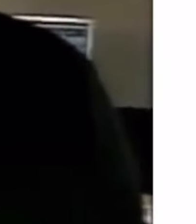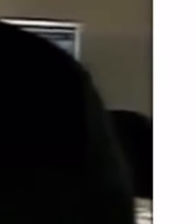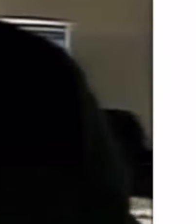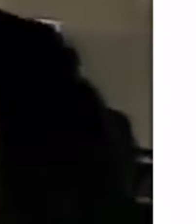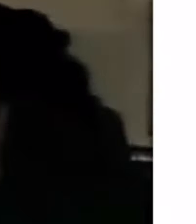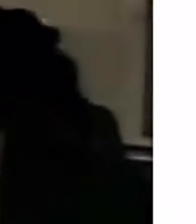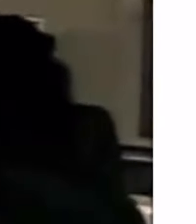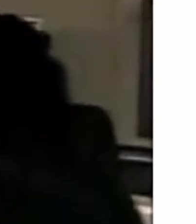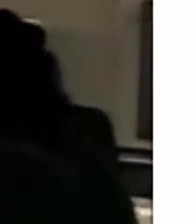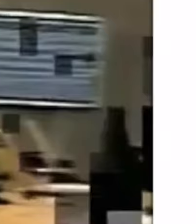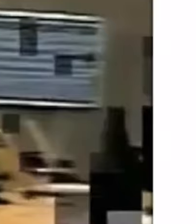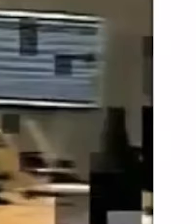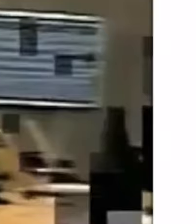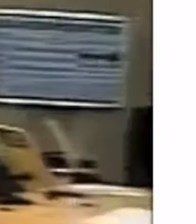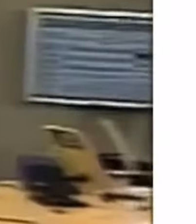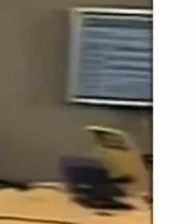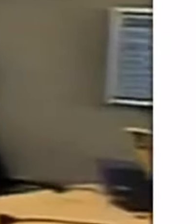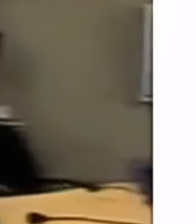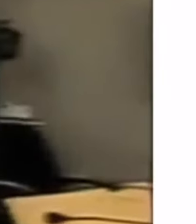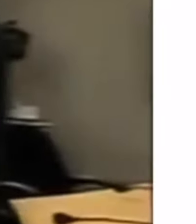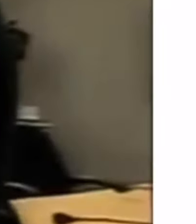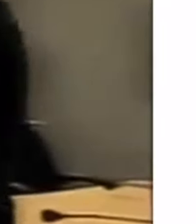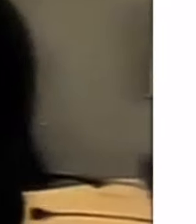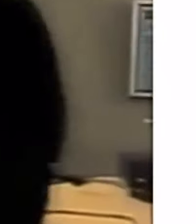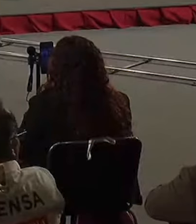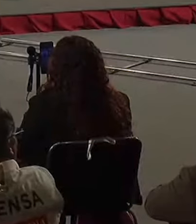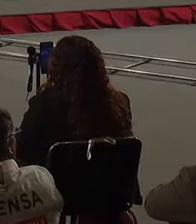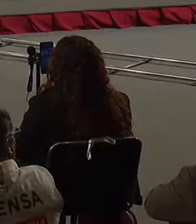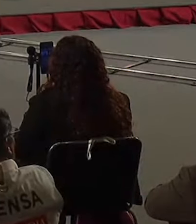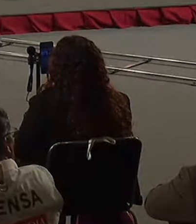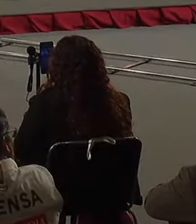O sea, se van del delincuente.